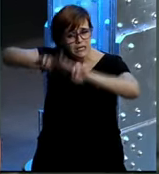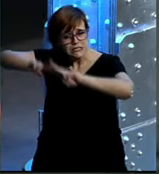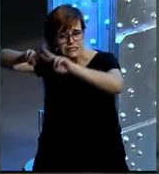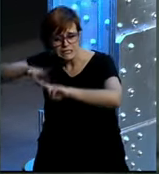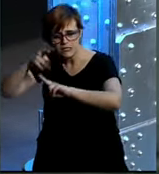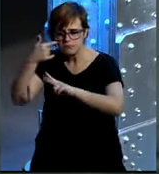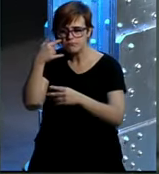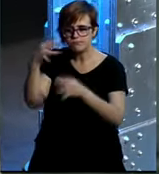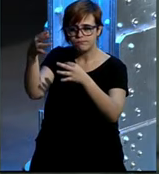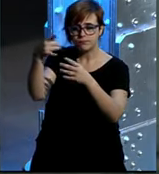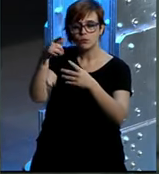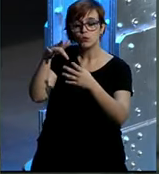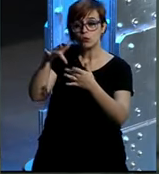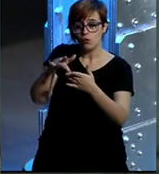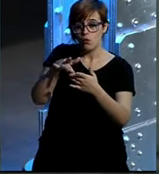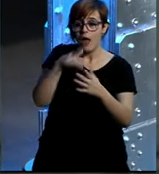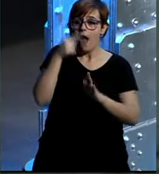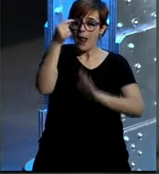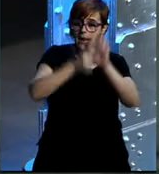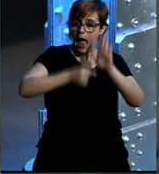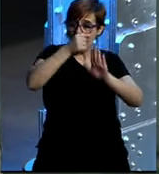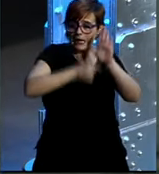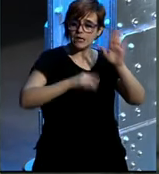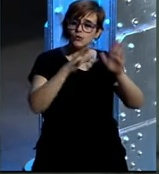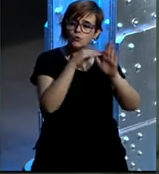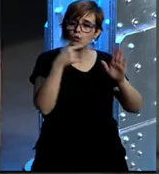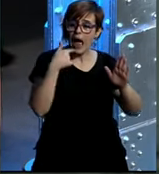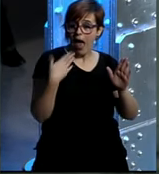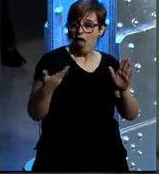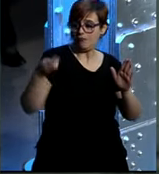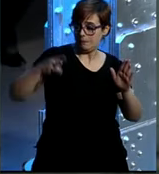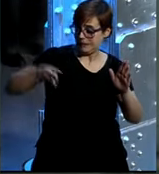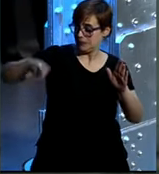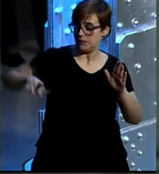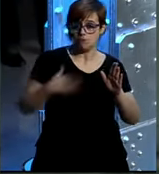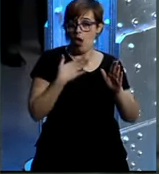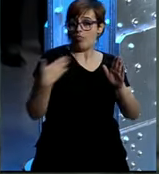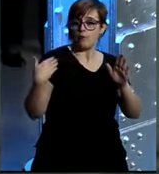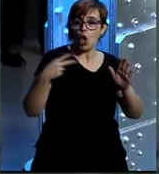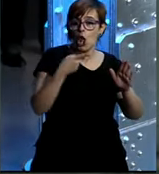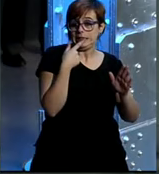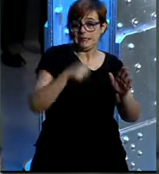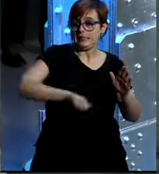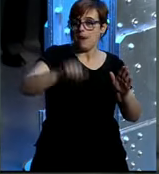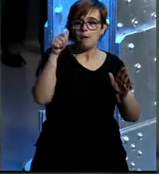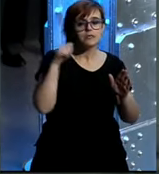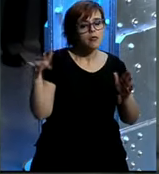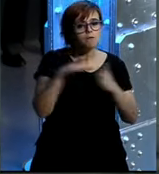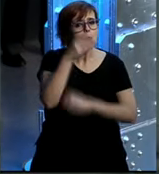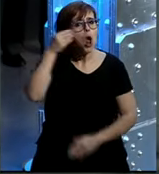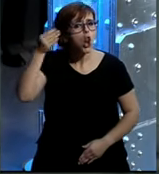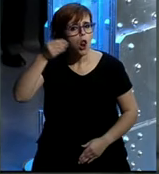y bueno, es el segundo ranking que sacan, sacan uno cada tres meses, lo acaban de sacar este la semana pasada y L'Oreal a nivel